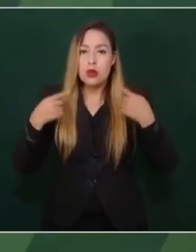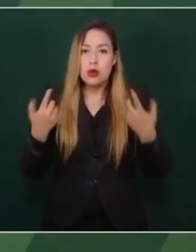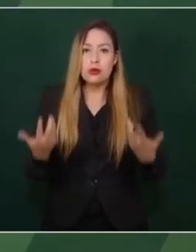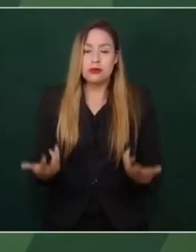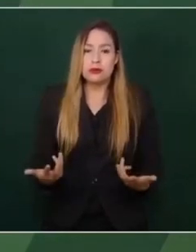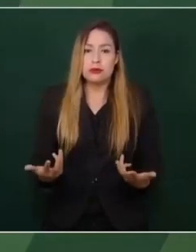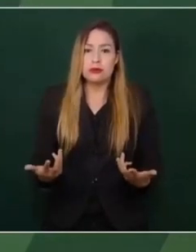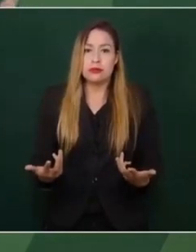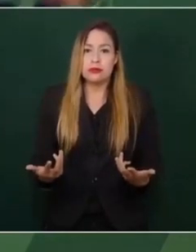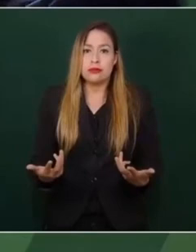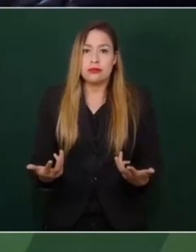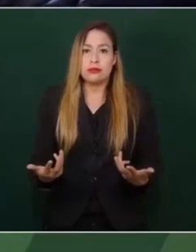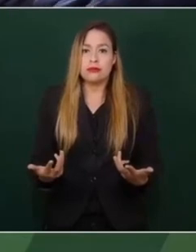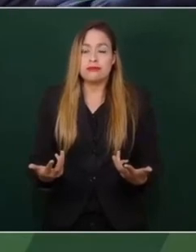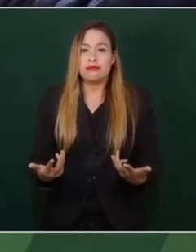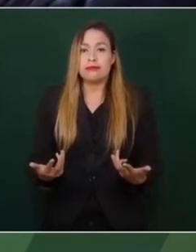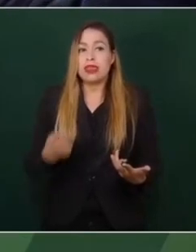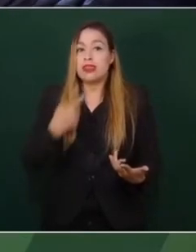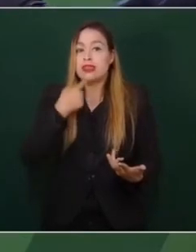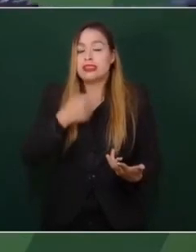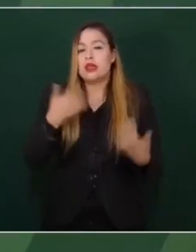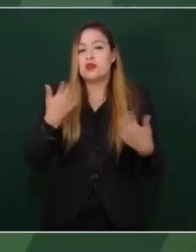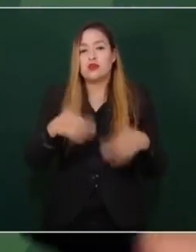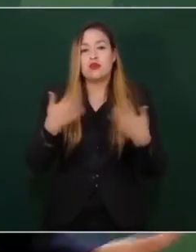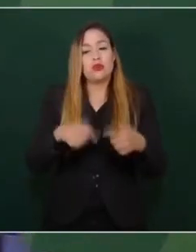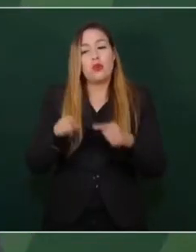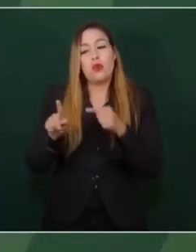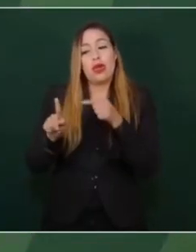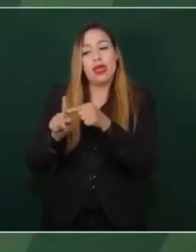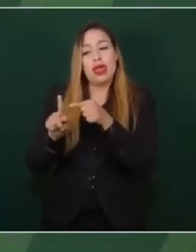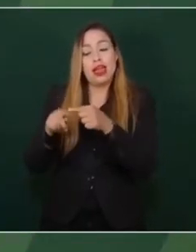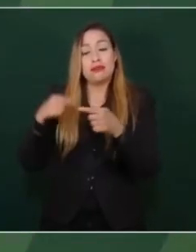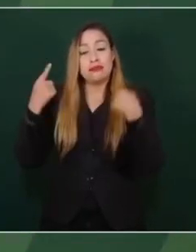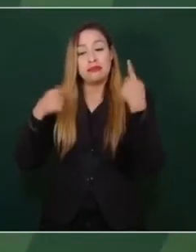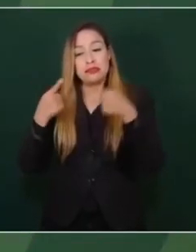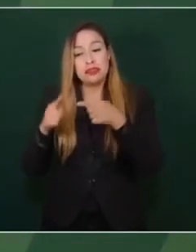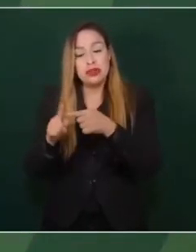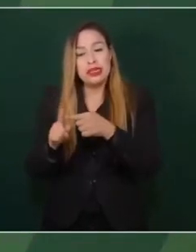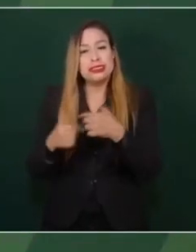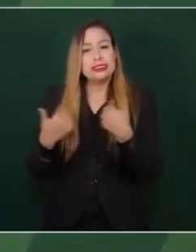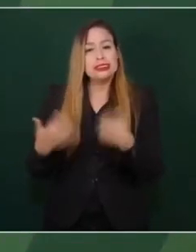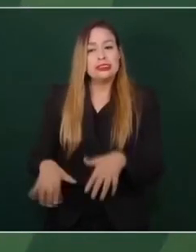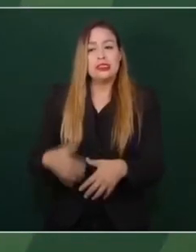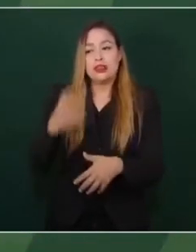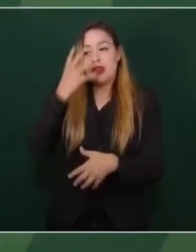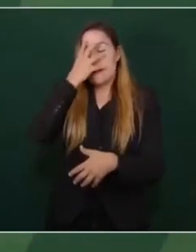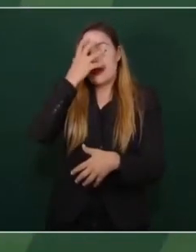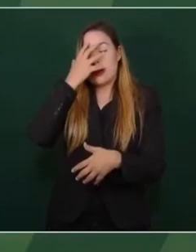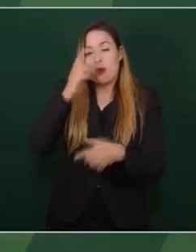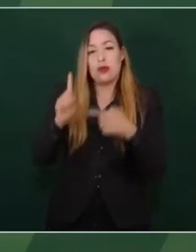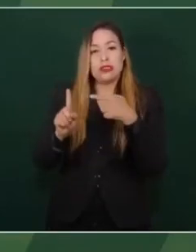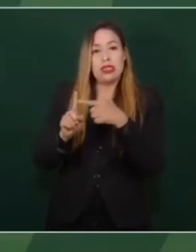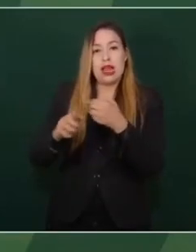y que era una pena para toda la familia Madero lo que hacía Francisco.